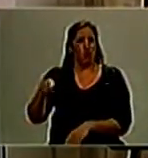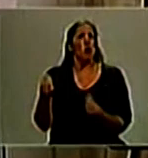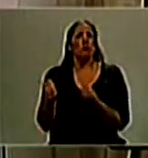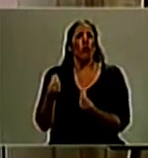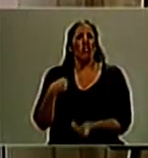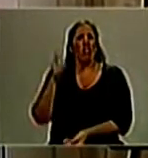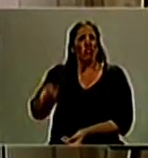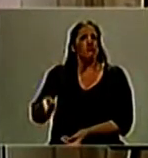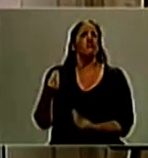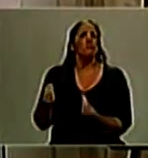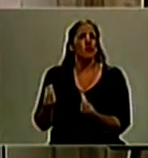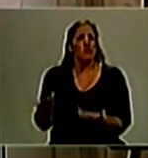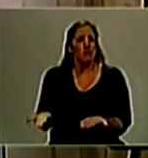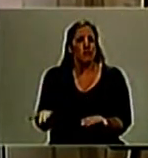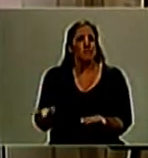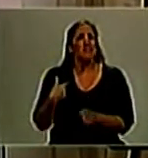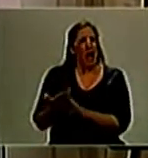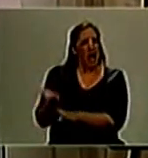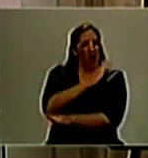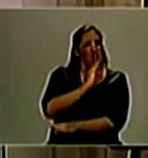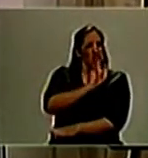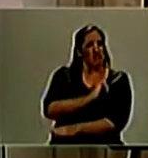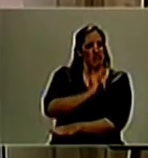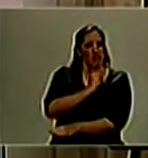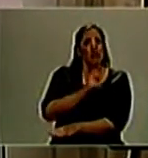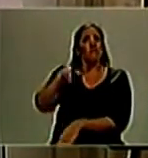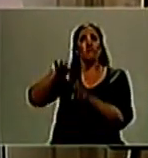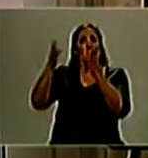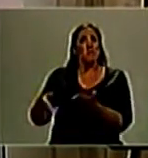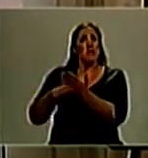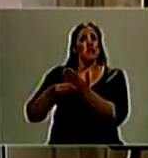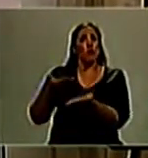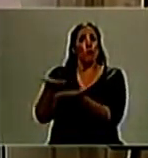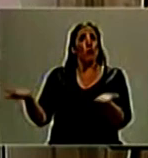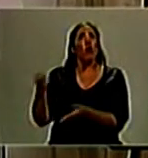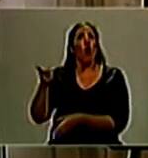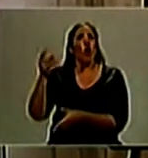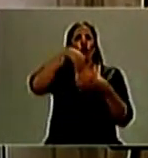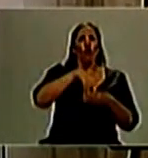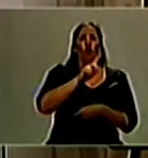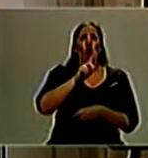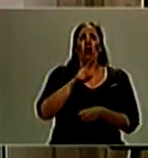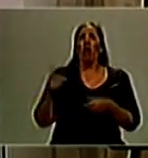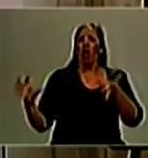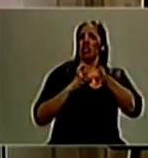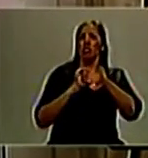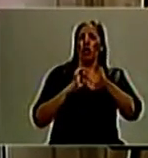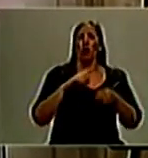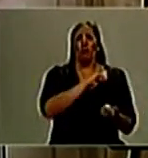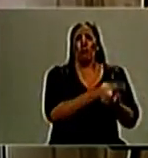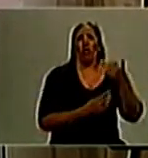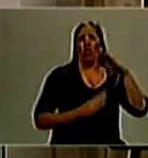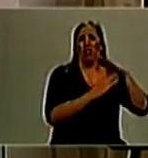razón muy sencilla, por lo que decía al principio, es el único ministerio extrapoder. No depende del Poder Ejecutivo,